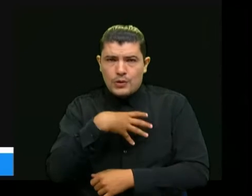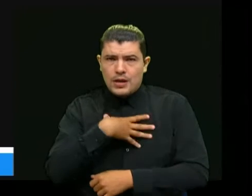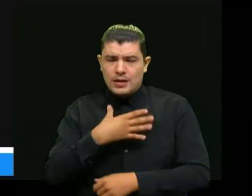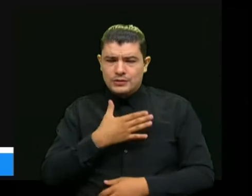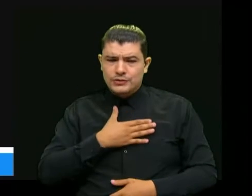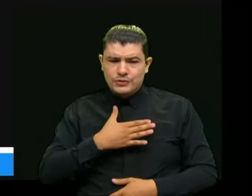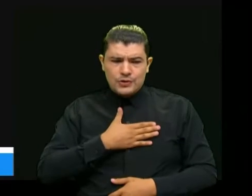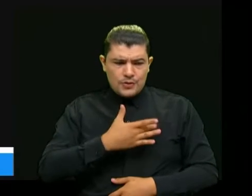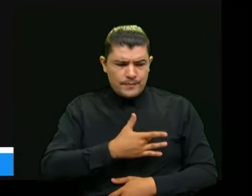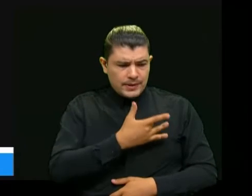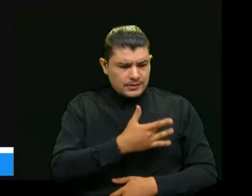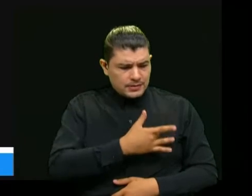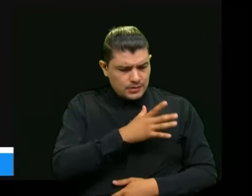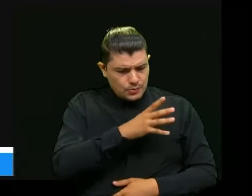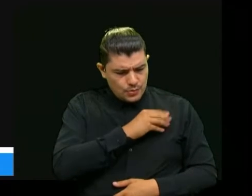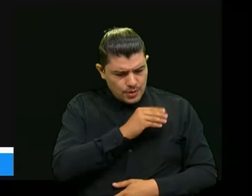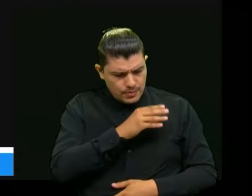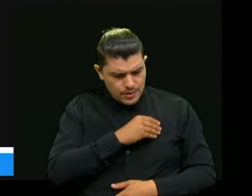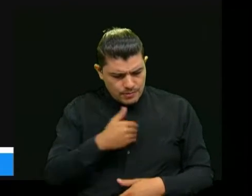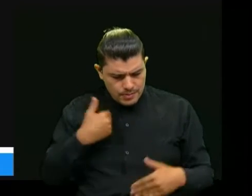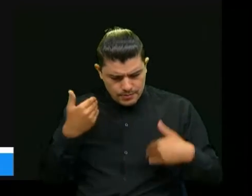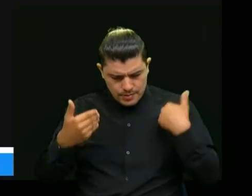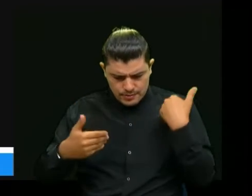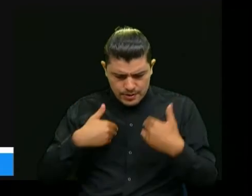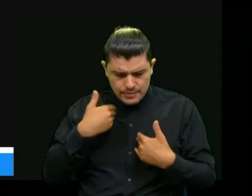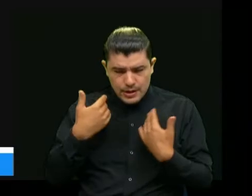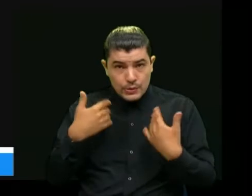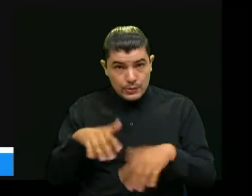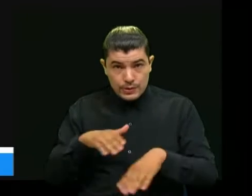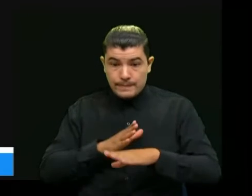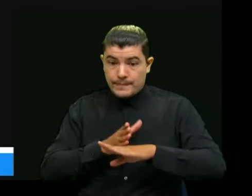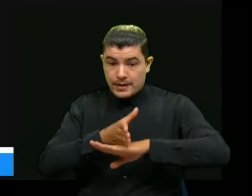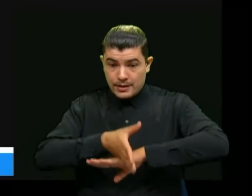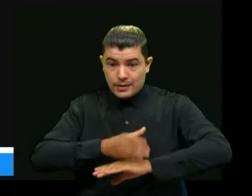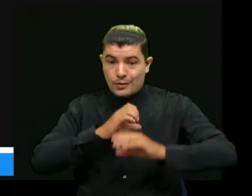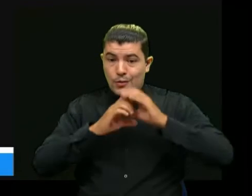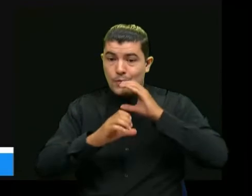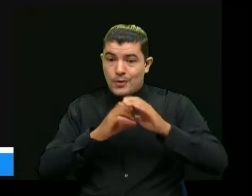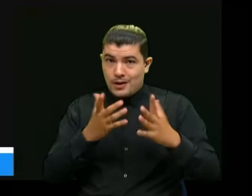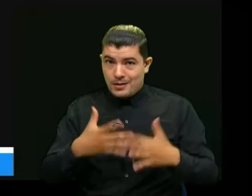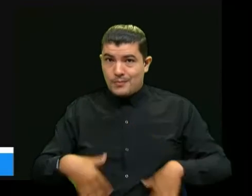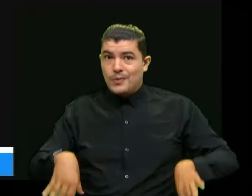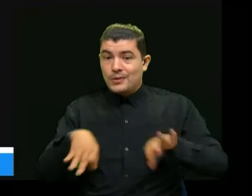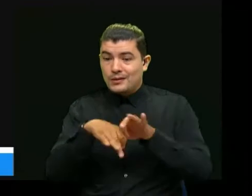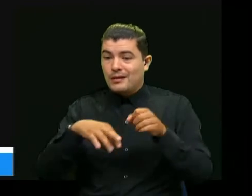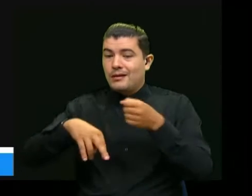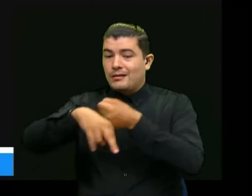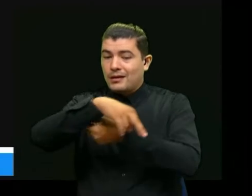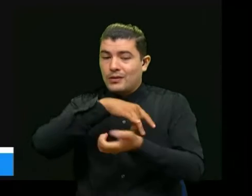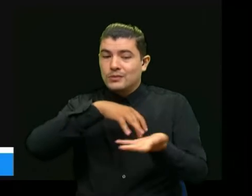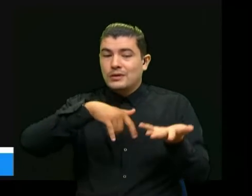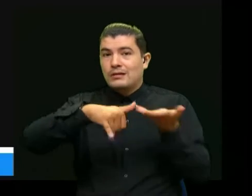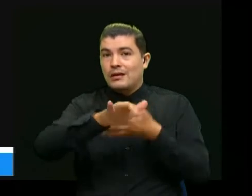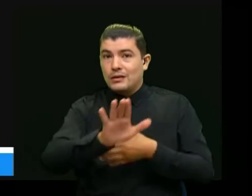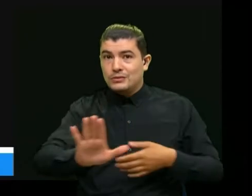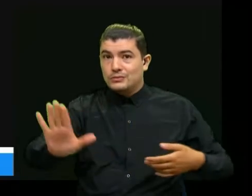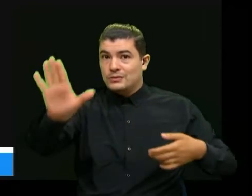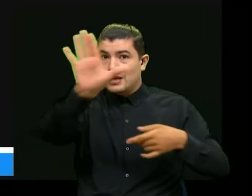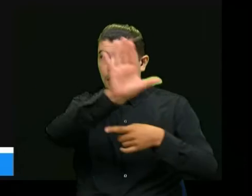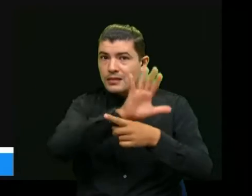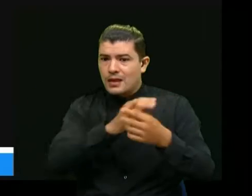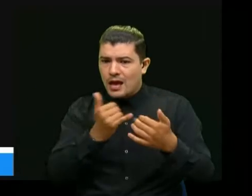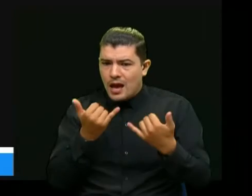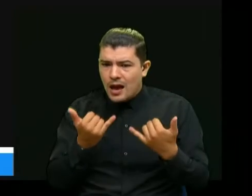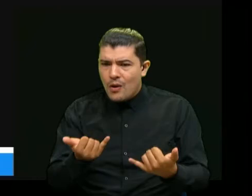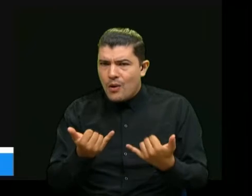siento muy satisfecho de que efectivamente medios de comunicación importantes en la región como ustedes le están